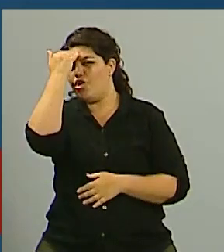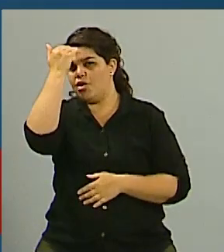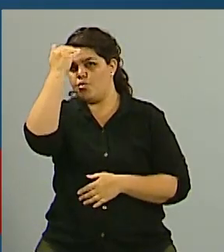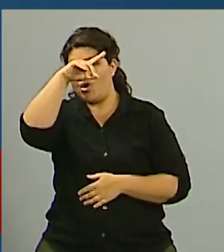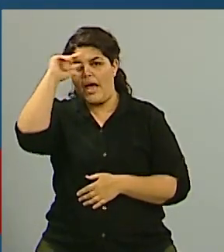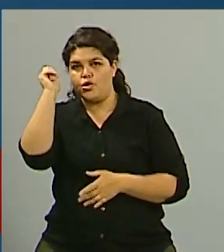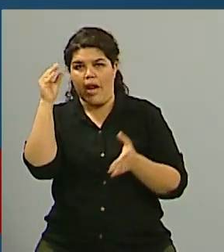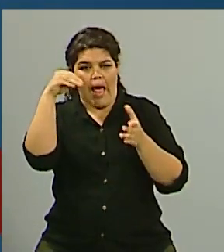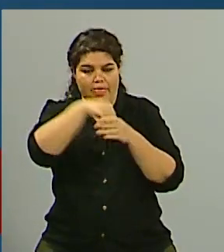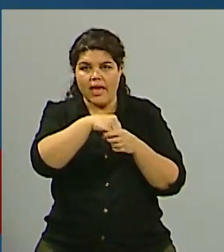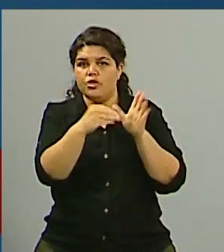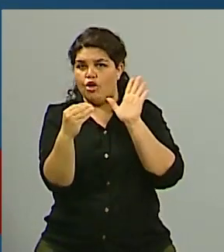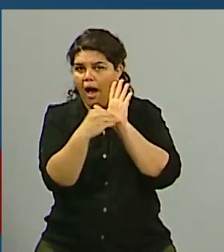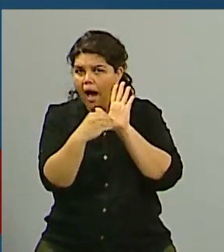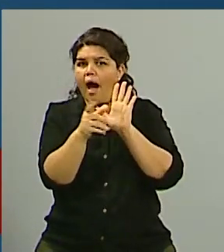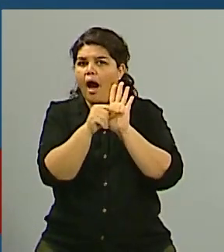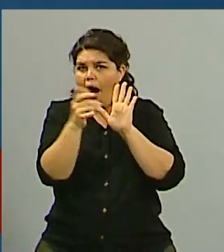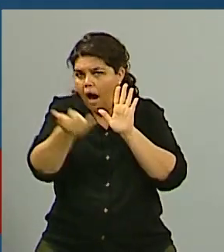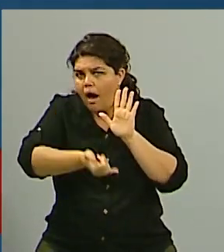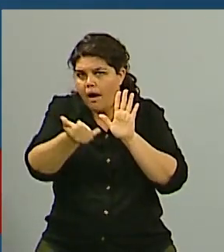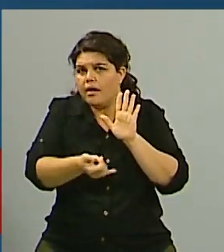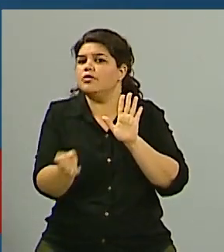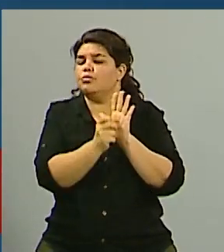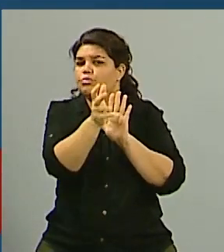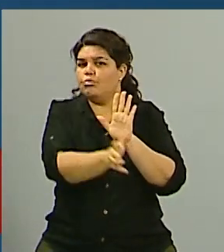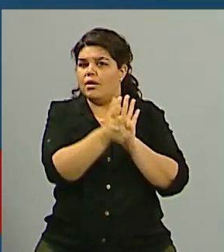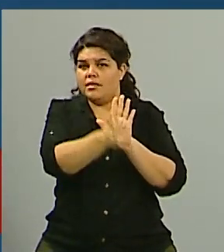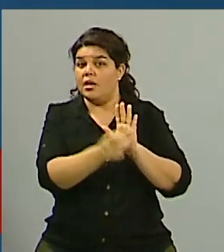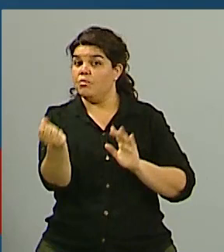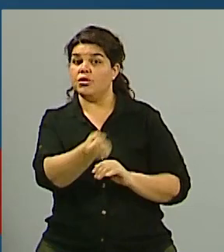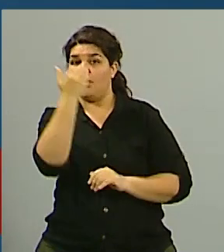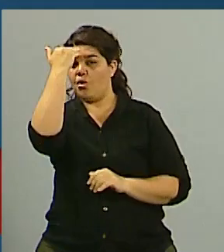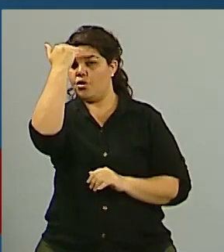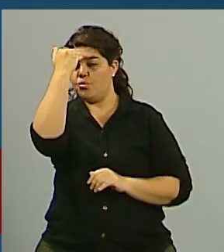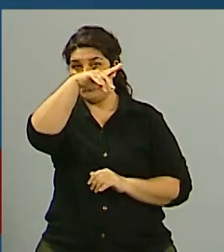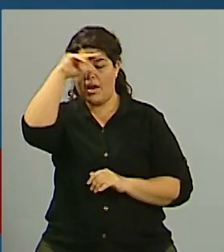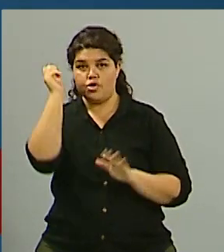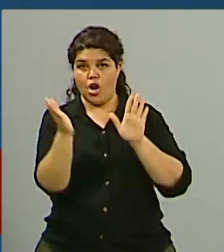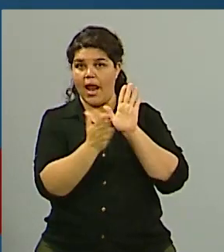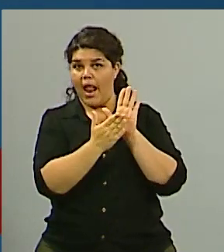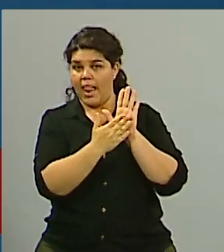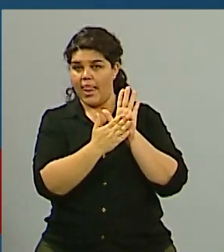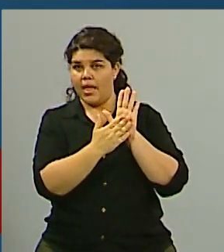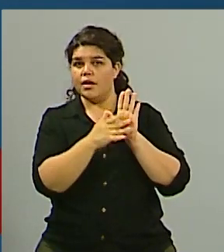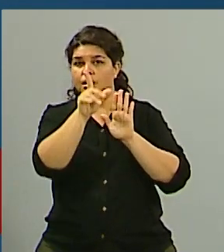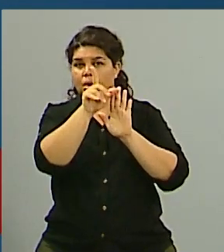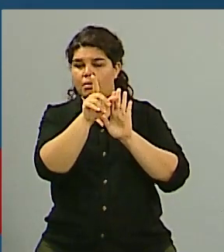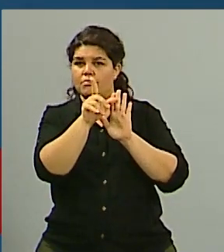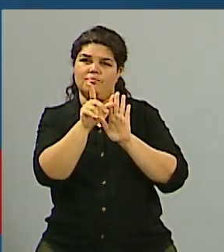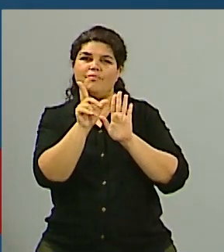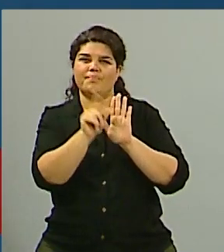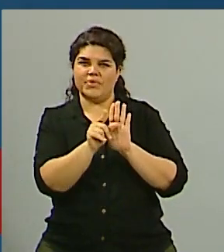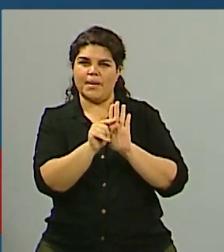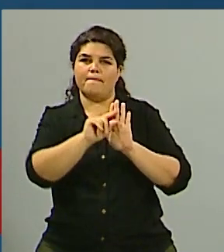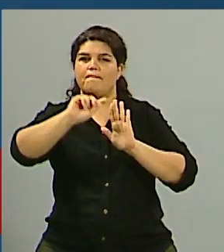desconoce, es importante tenerlo presente. La Constitución Nacional en la disposición transitoria